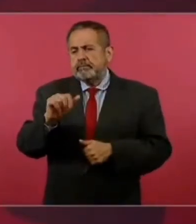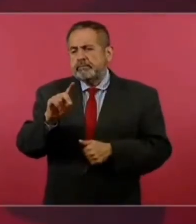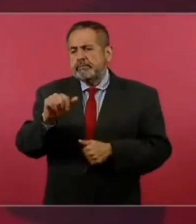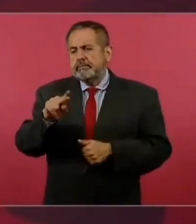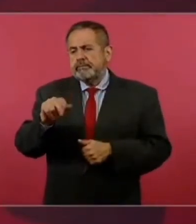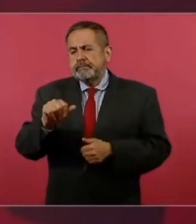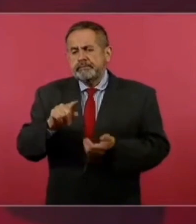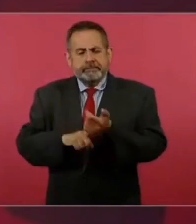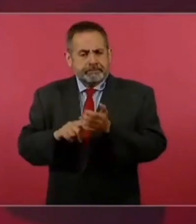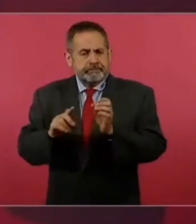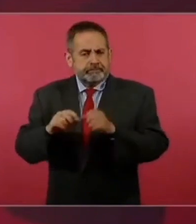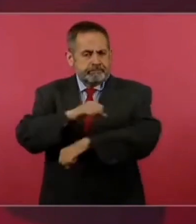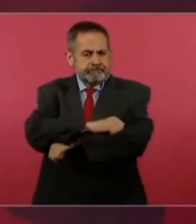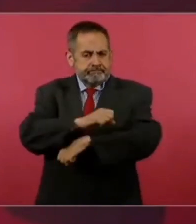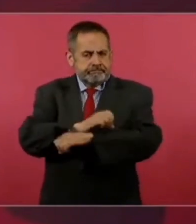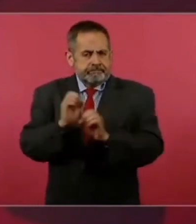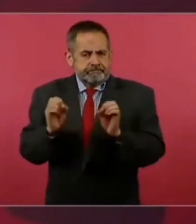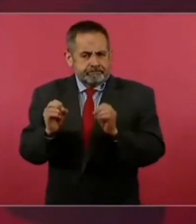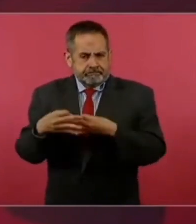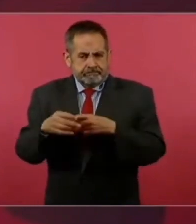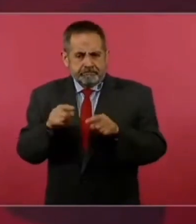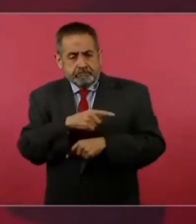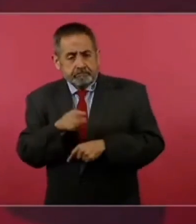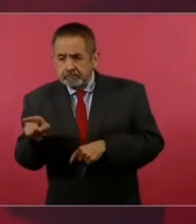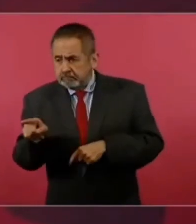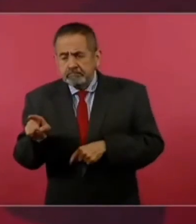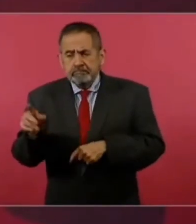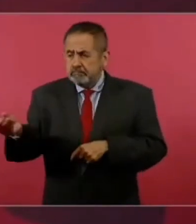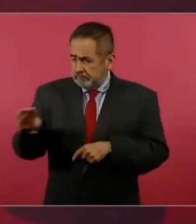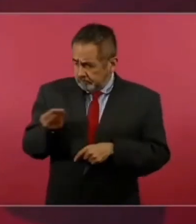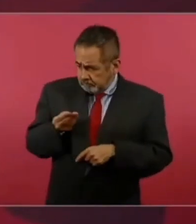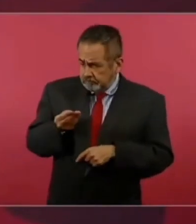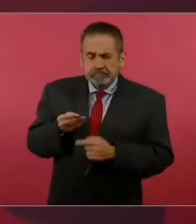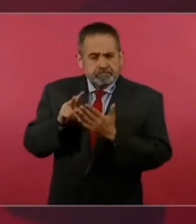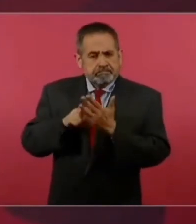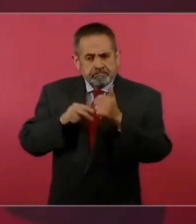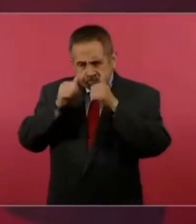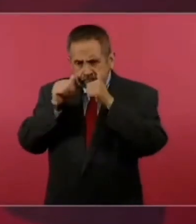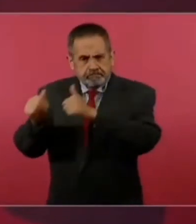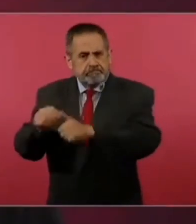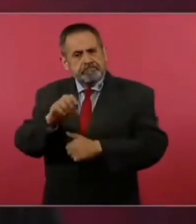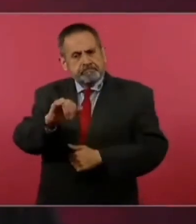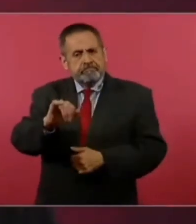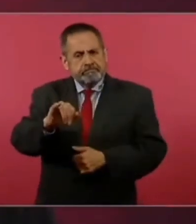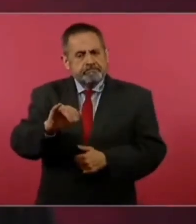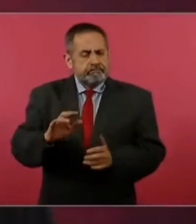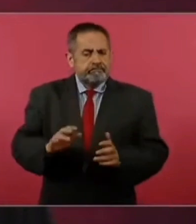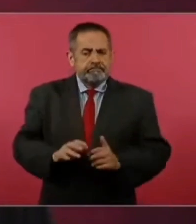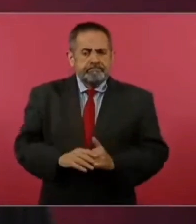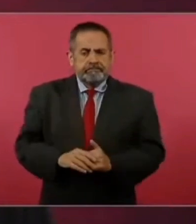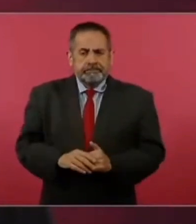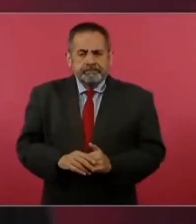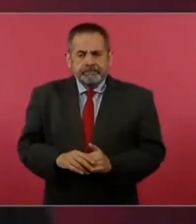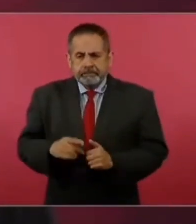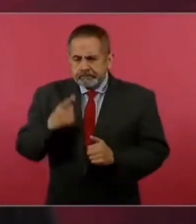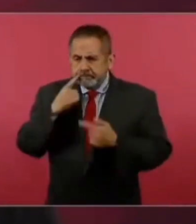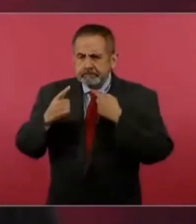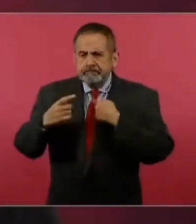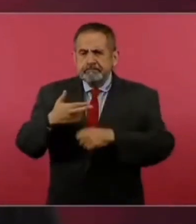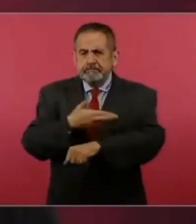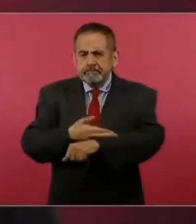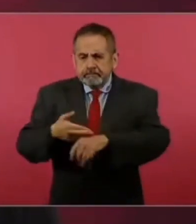sus oficios y se les acompaña en gestiones